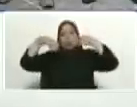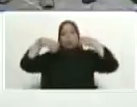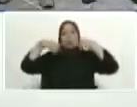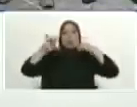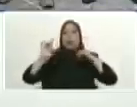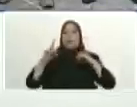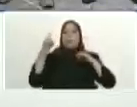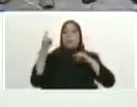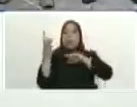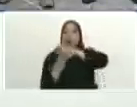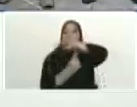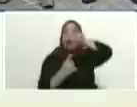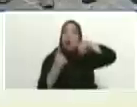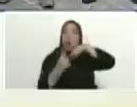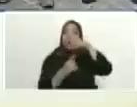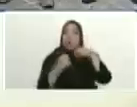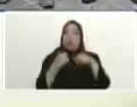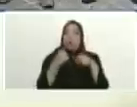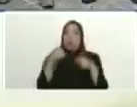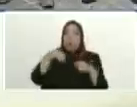tropical adelante Freddy Bernal